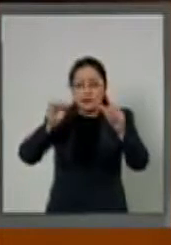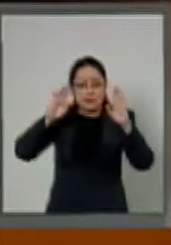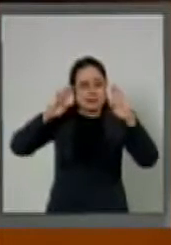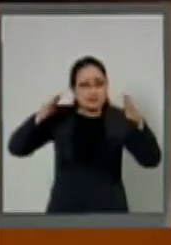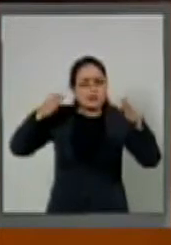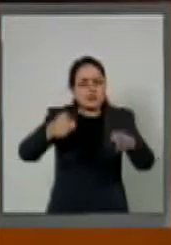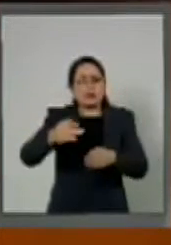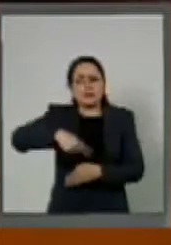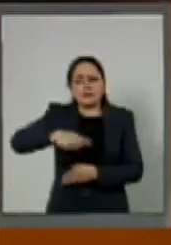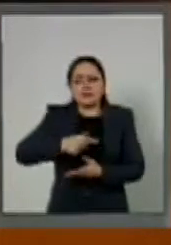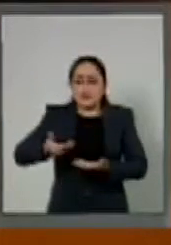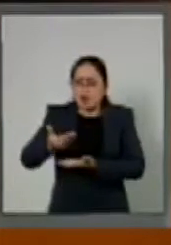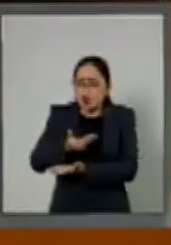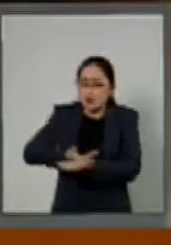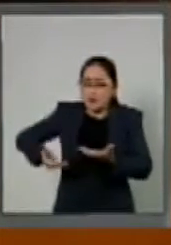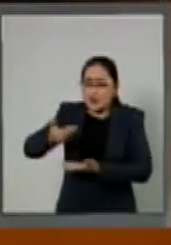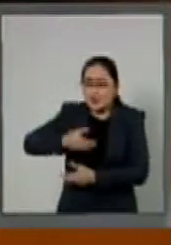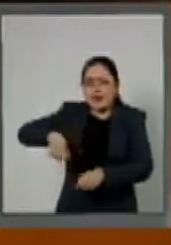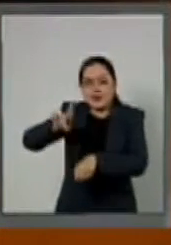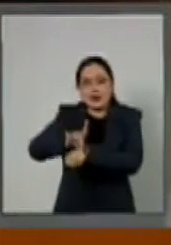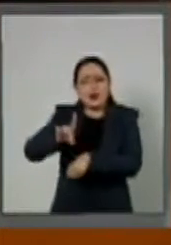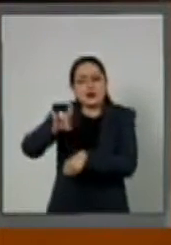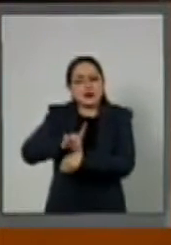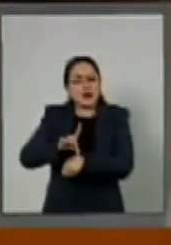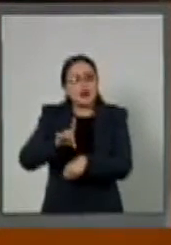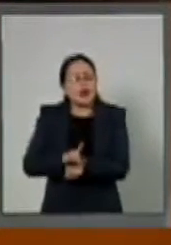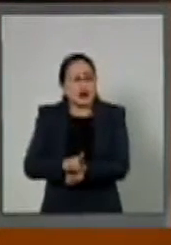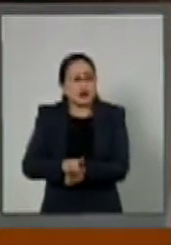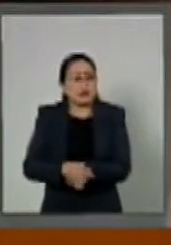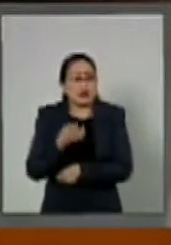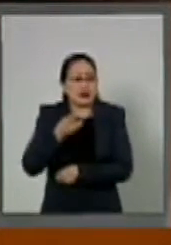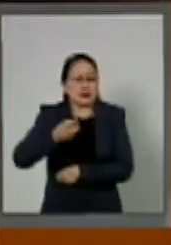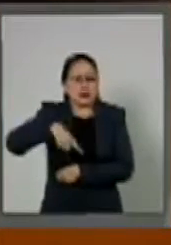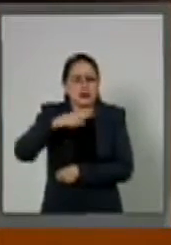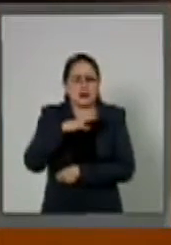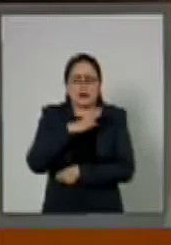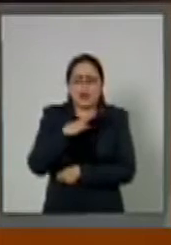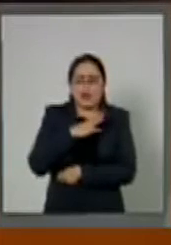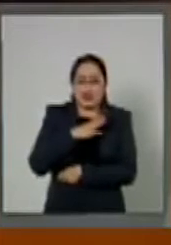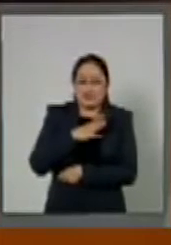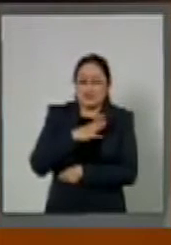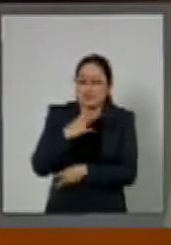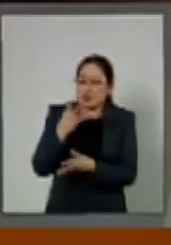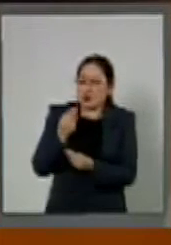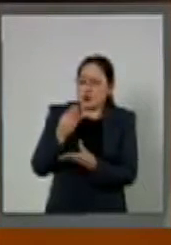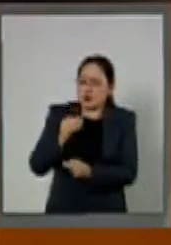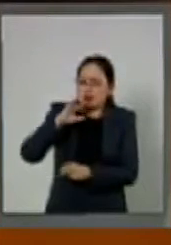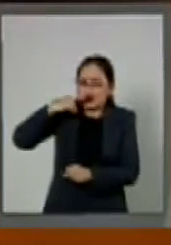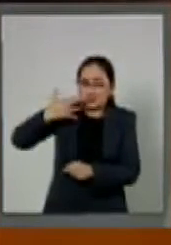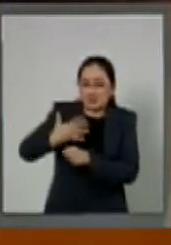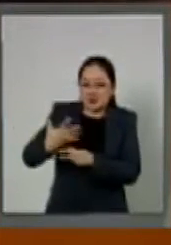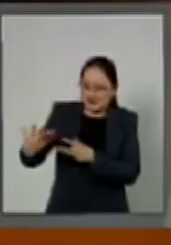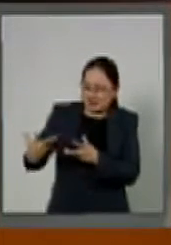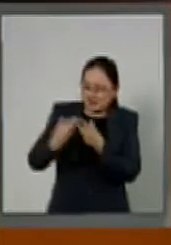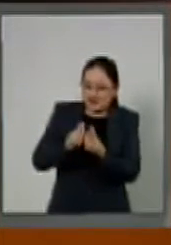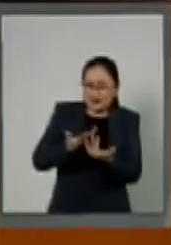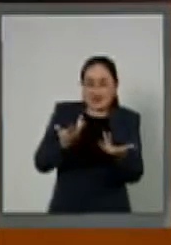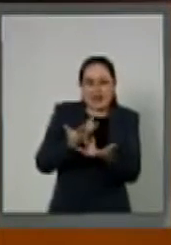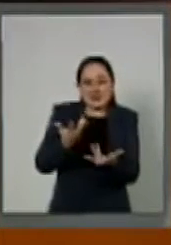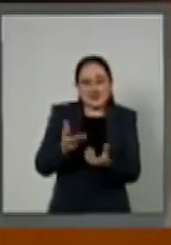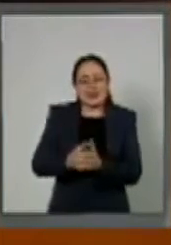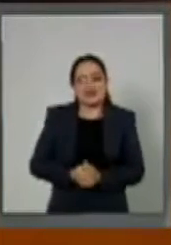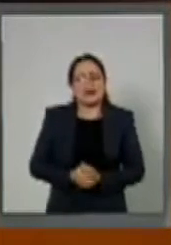con quienes convivimos, con quienes tenemos también una gran tarea por realizar. Invitar